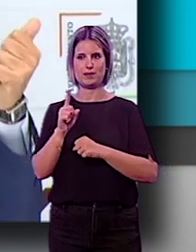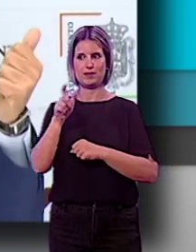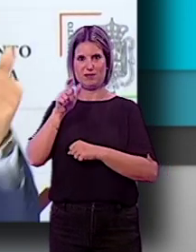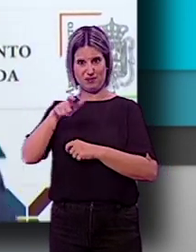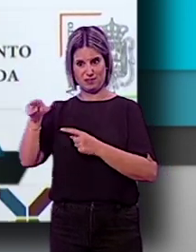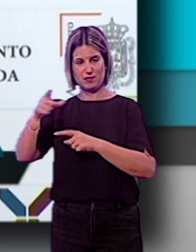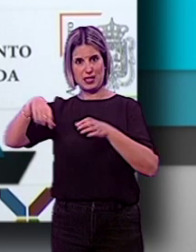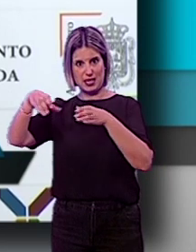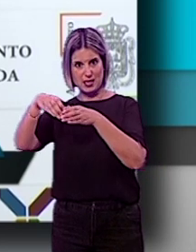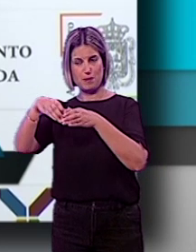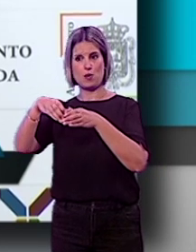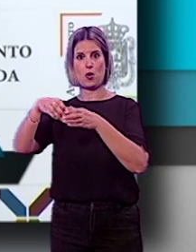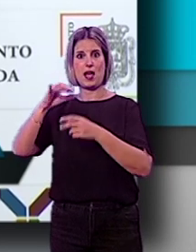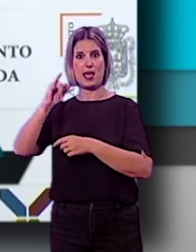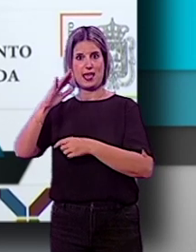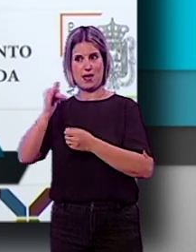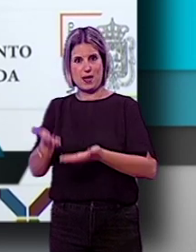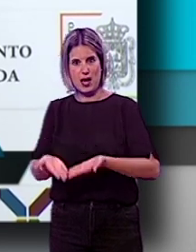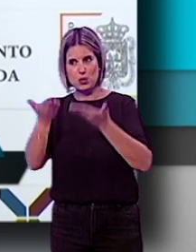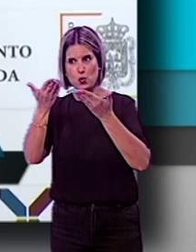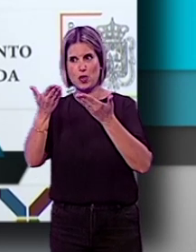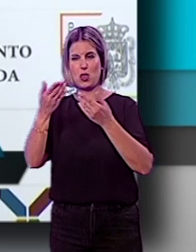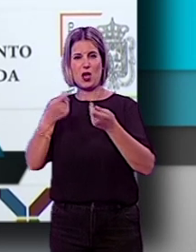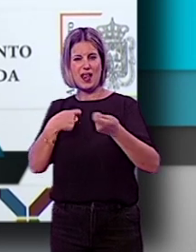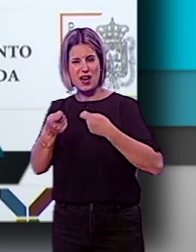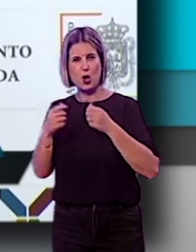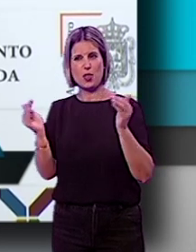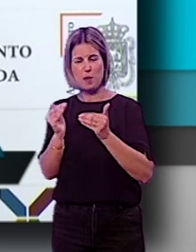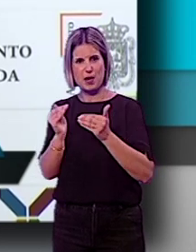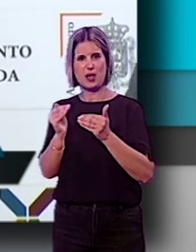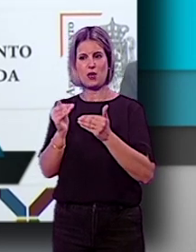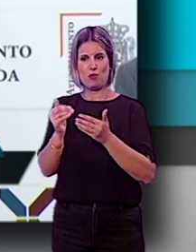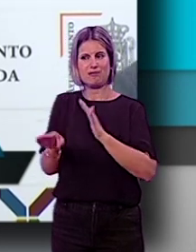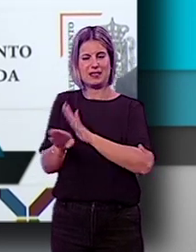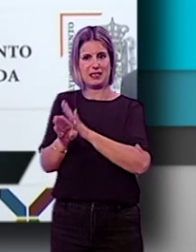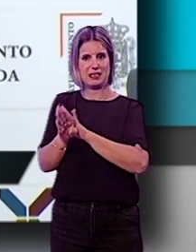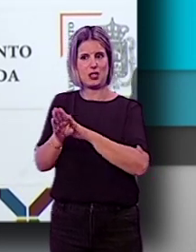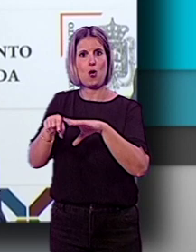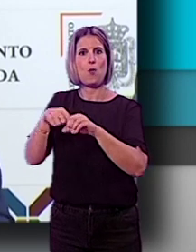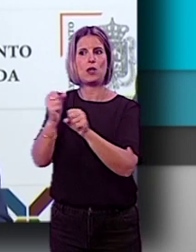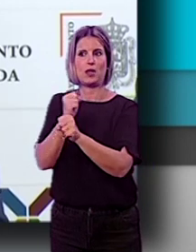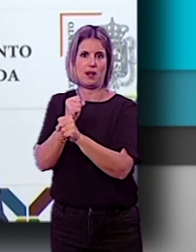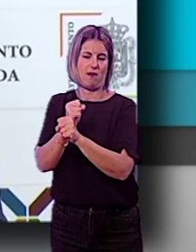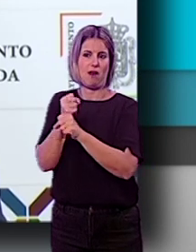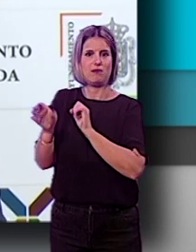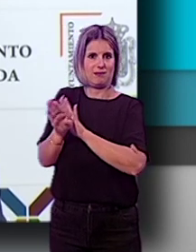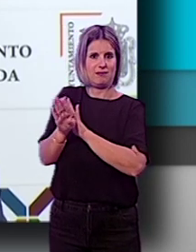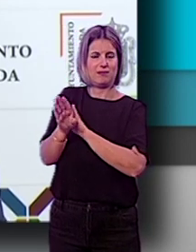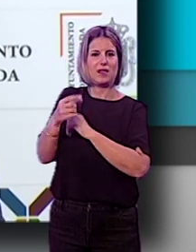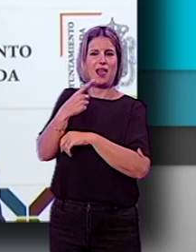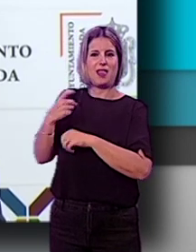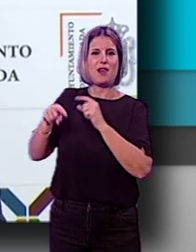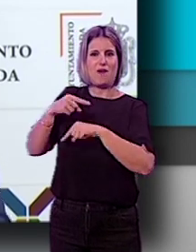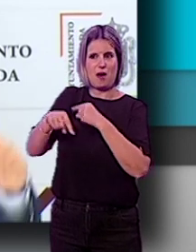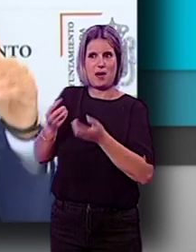ha subido el IBI, que afecta a cientos de pequeños negocios, los que mantienen la productividad en los puestos de trabajo en esta ciudad y a cientos de